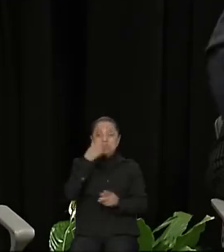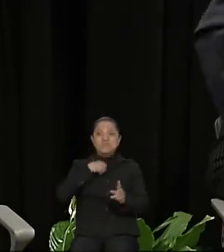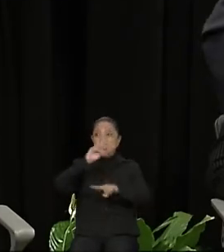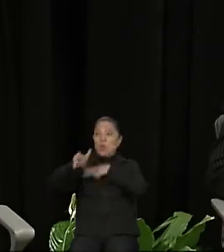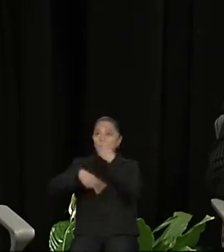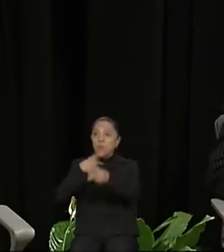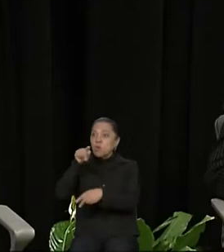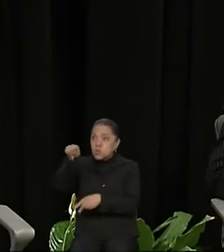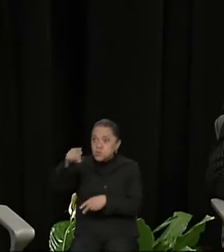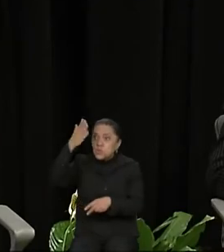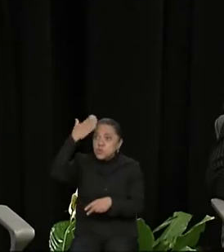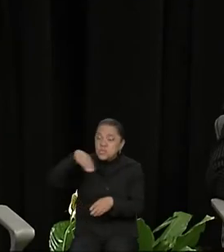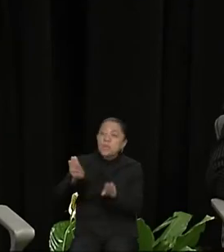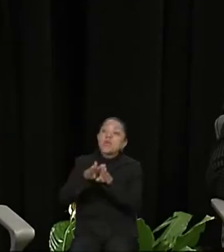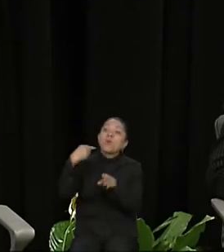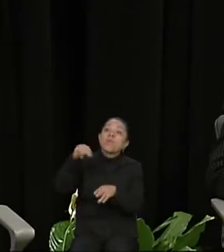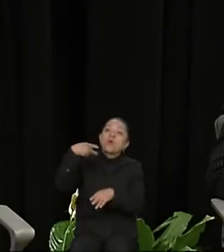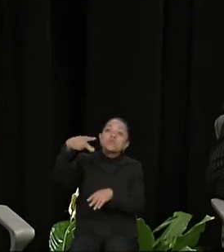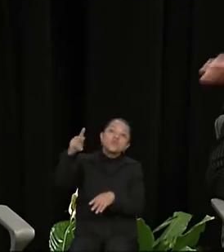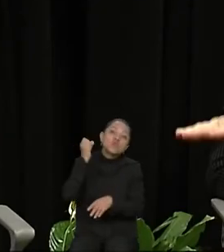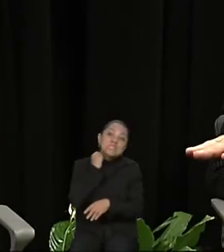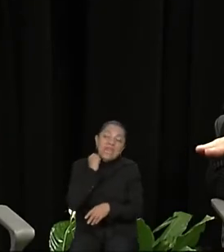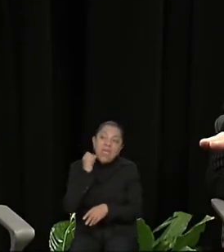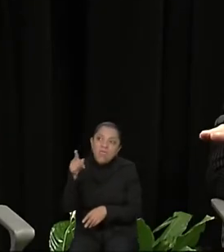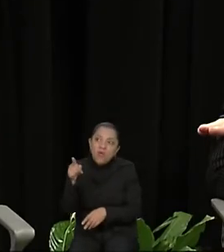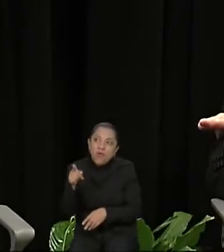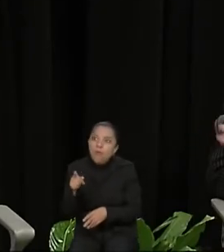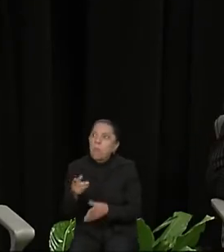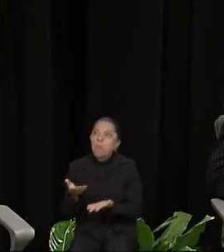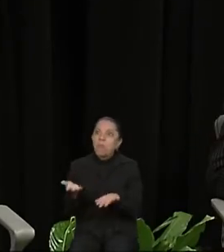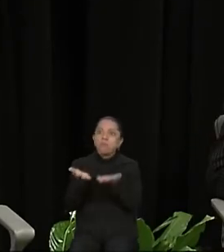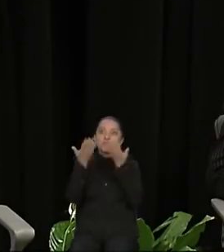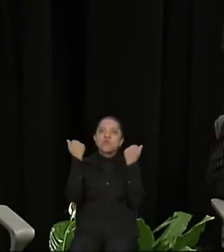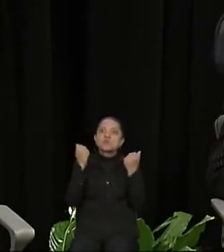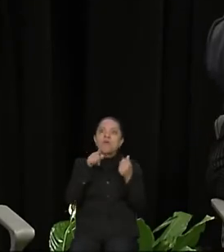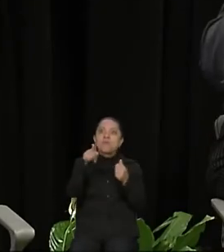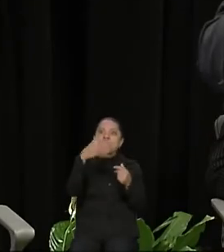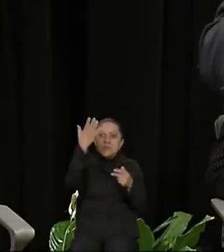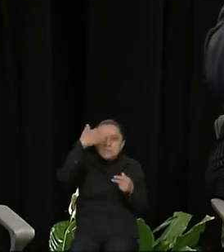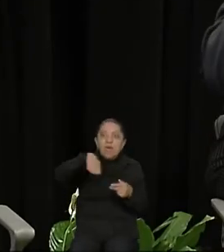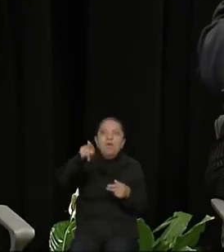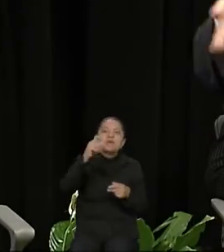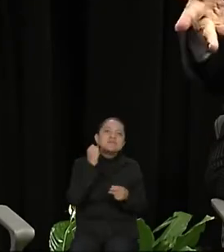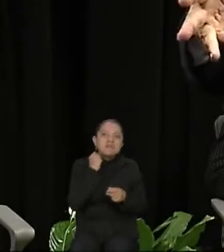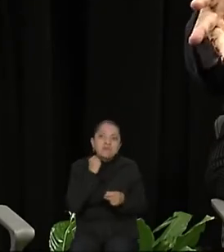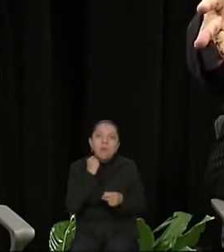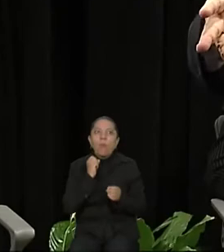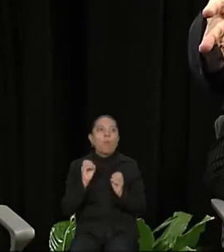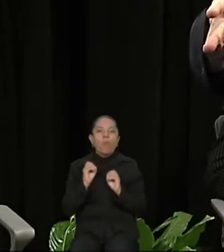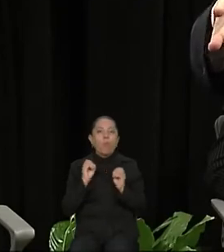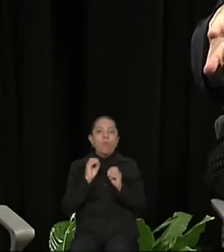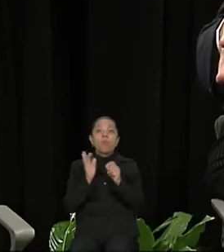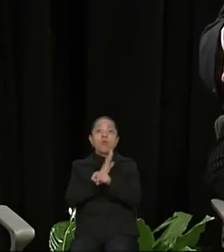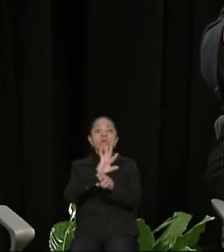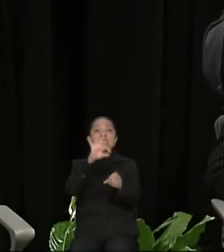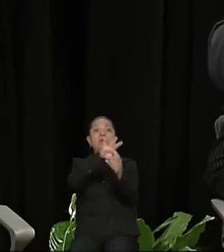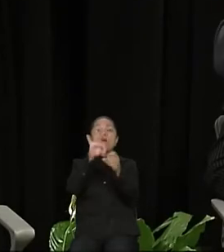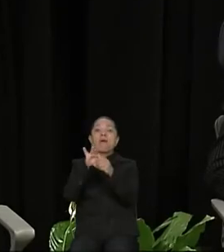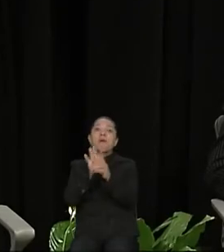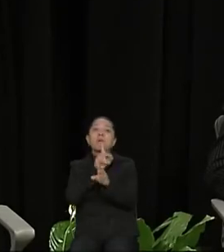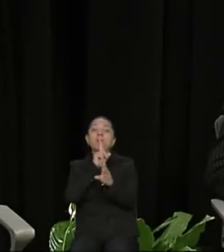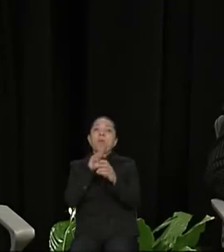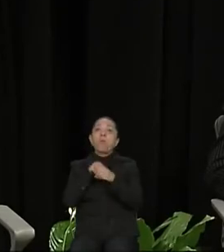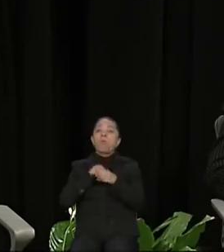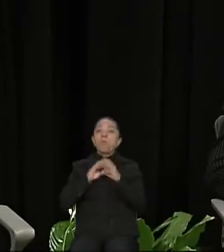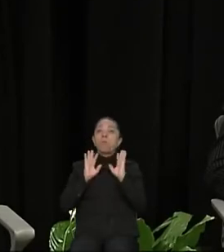¿sabes cómo te llaman tus senadores? Nadie sabe porque una vez que ya son elegidos no es posible,